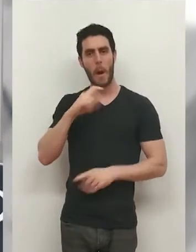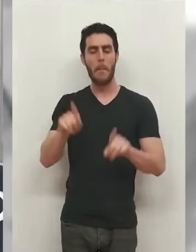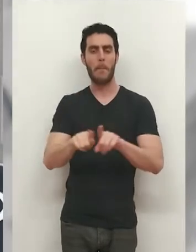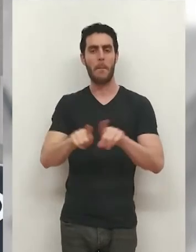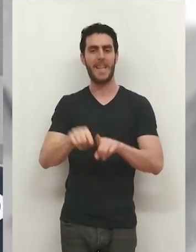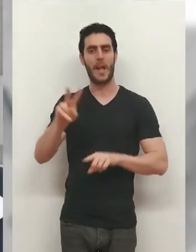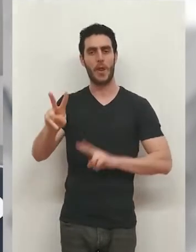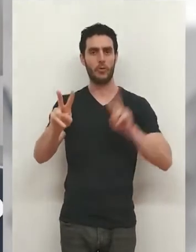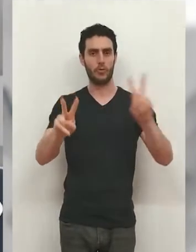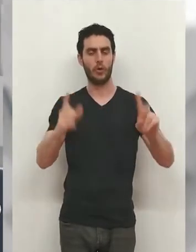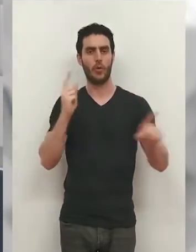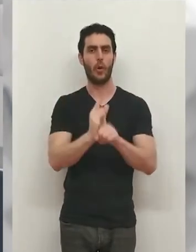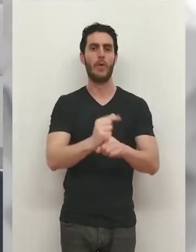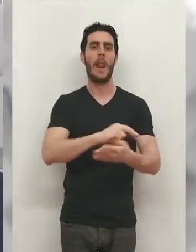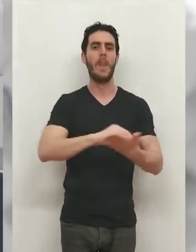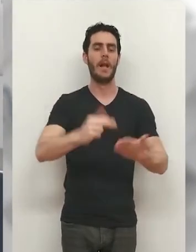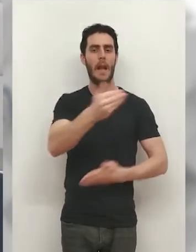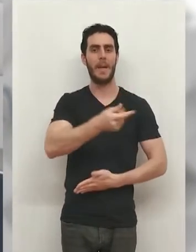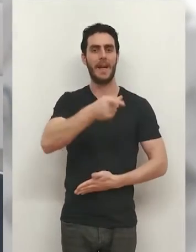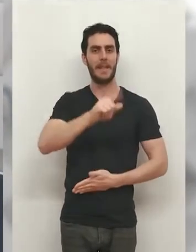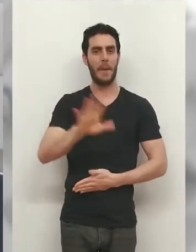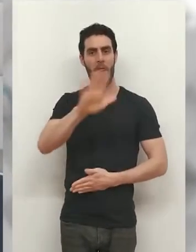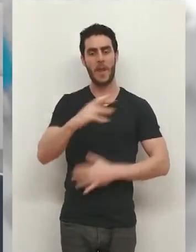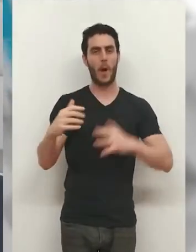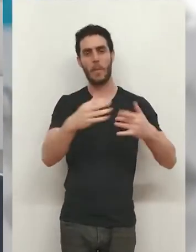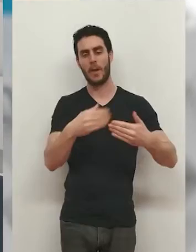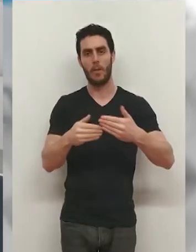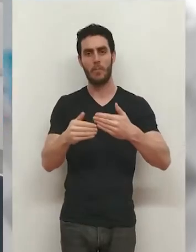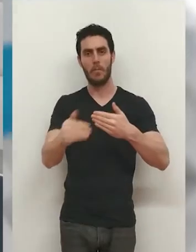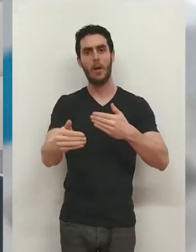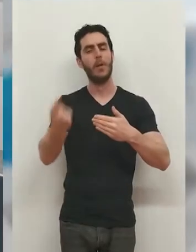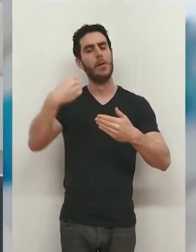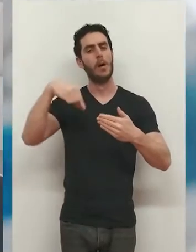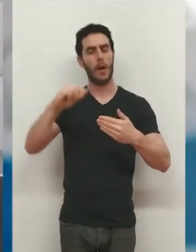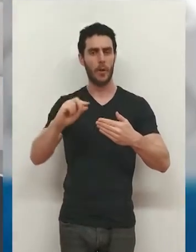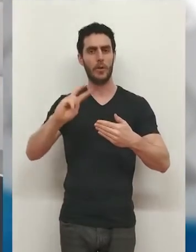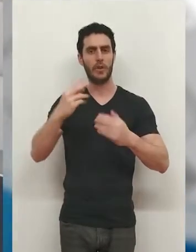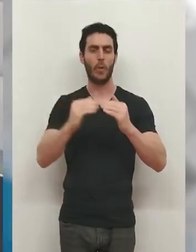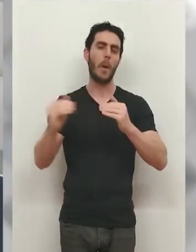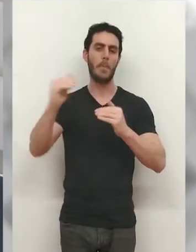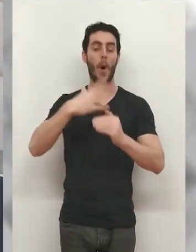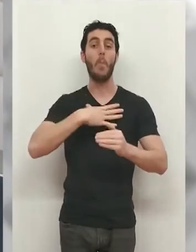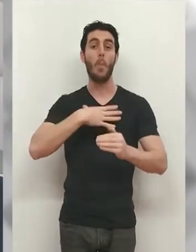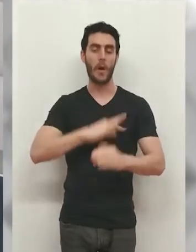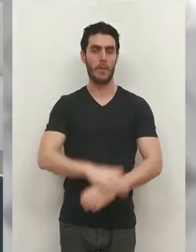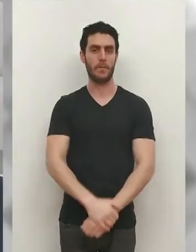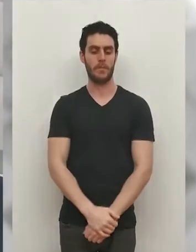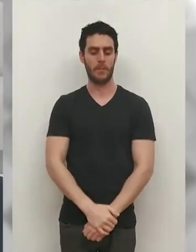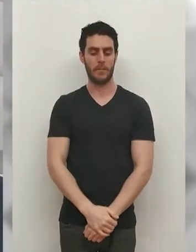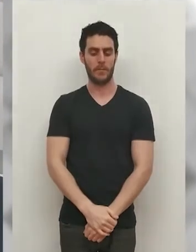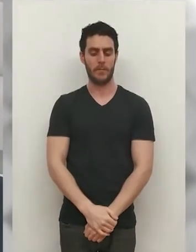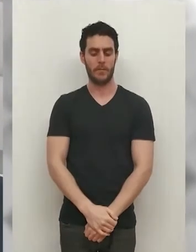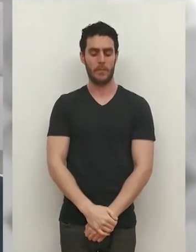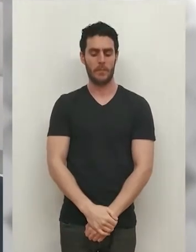a dos en Barreiro en su partido ante el Celta B y a falta de cinco jornadas todavía pueden soñar con disputar su segundo playoff de ascenso